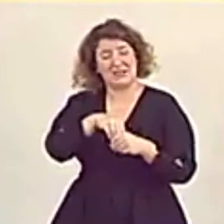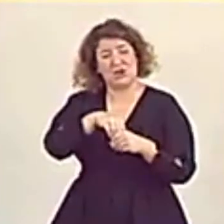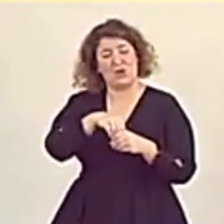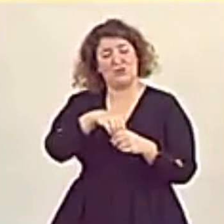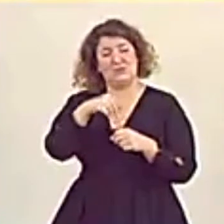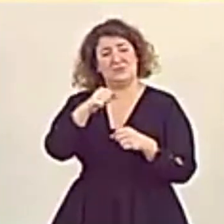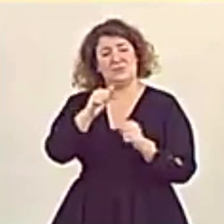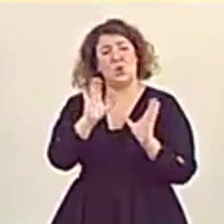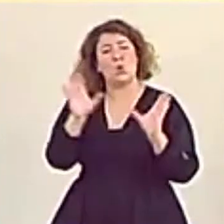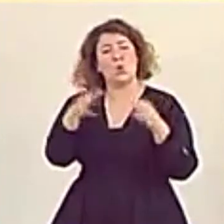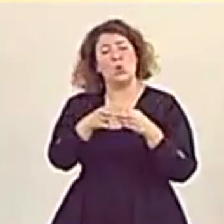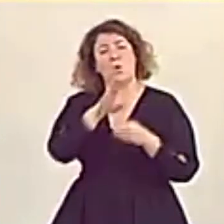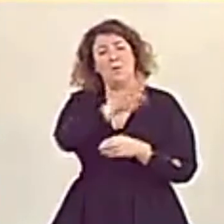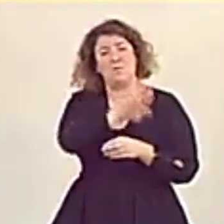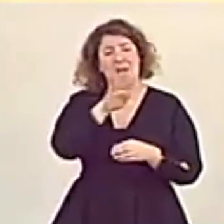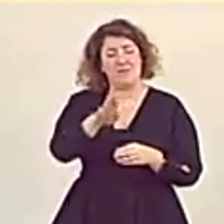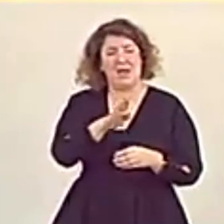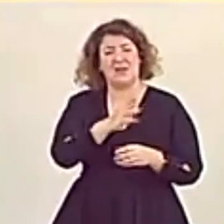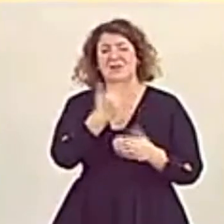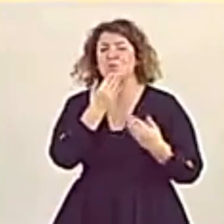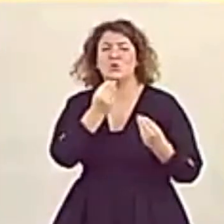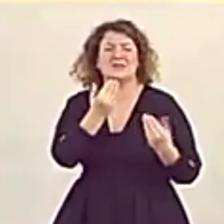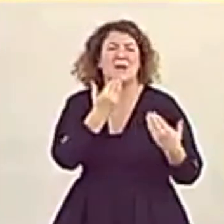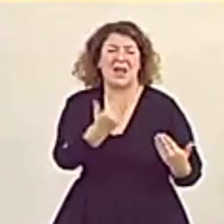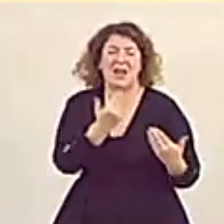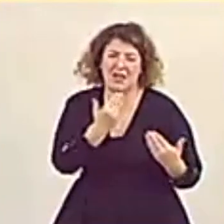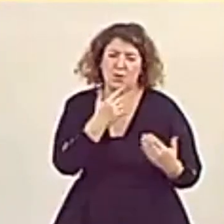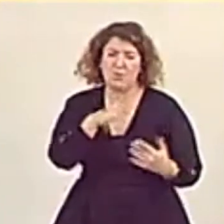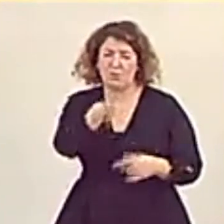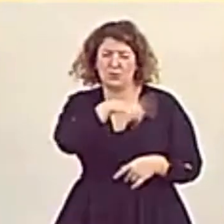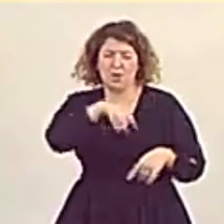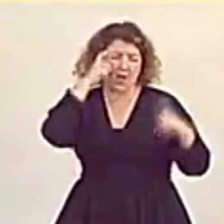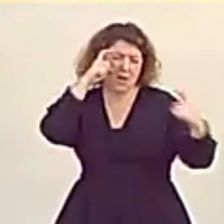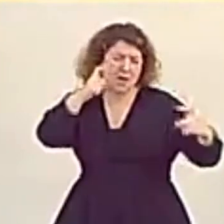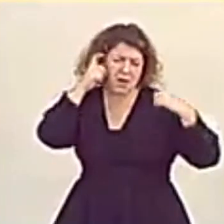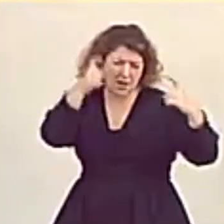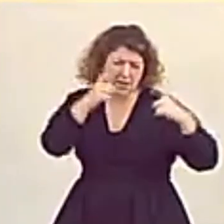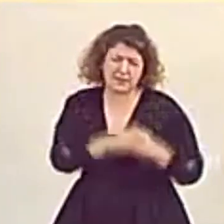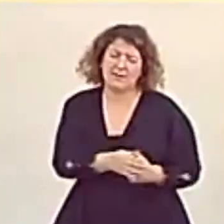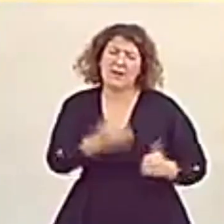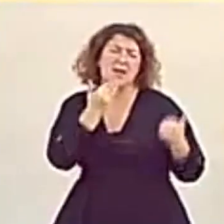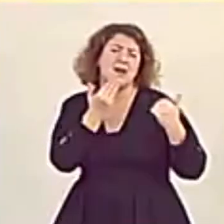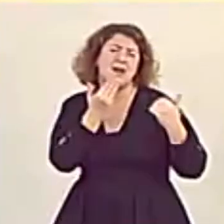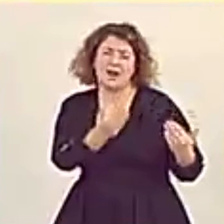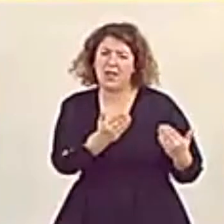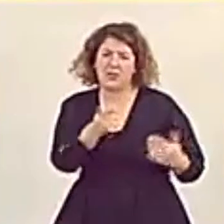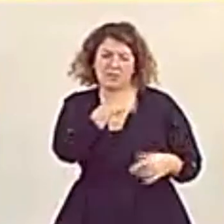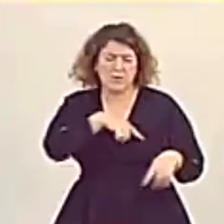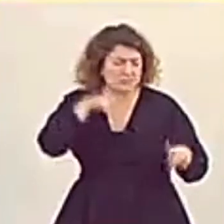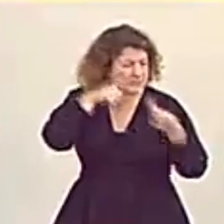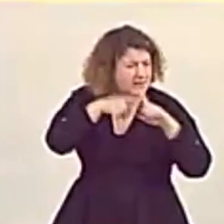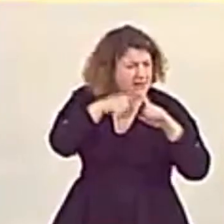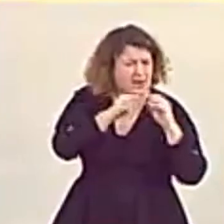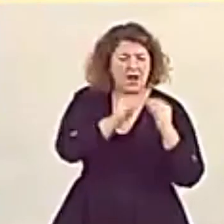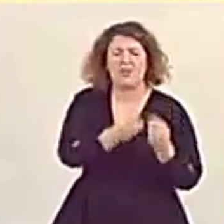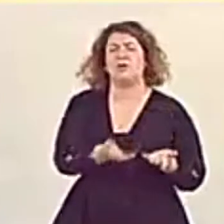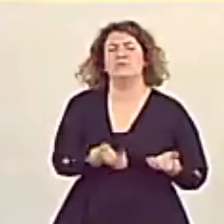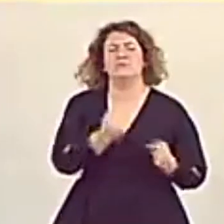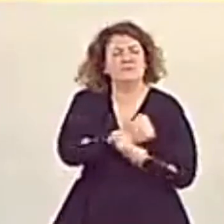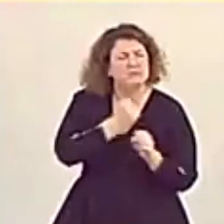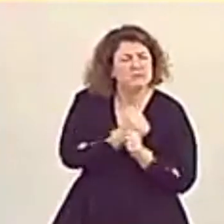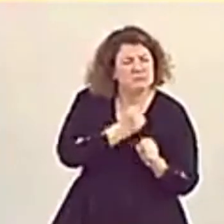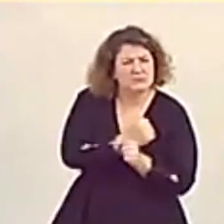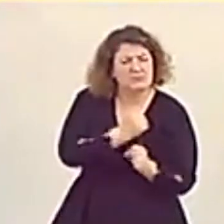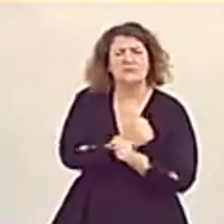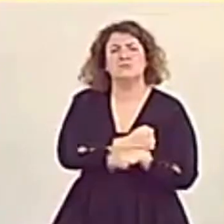personal del Grupo Parlamentario Popular. Muchísimas gracias por vuestro esfuerzo, muchísimas gracias por vuestra dedicación, muchísimas